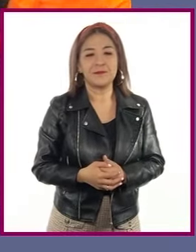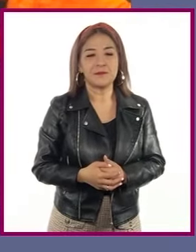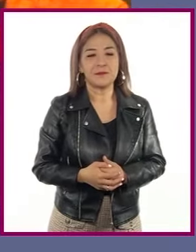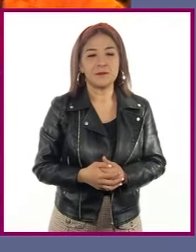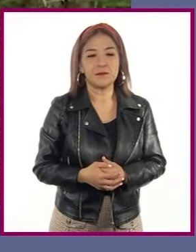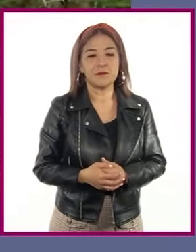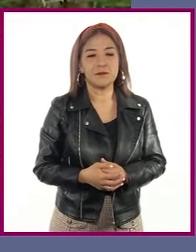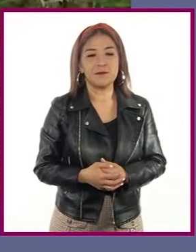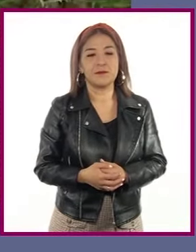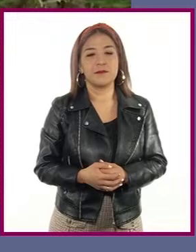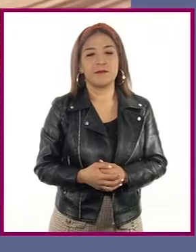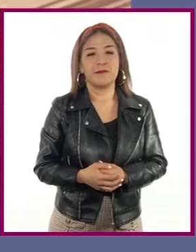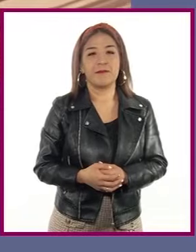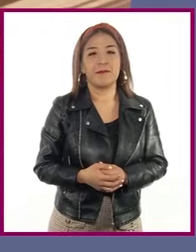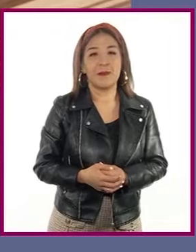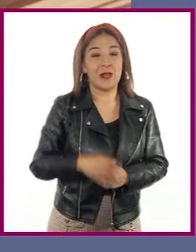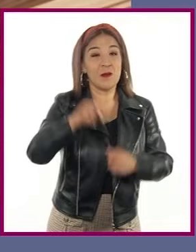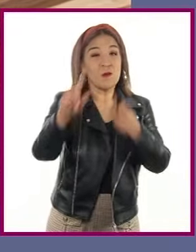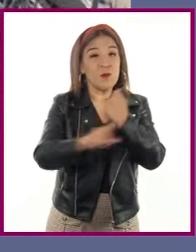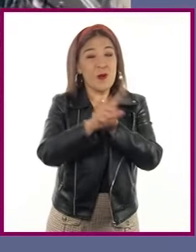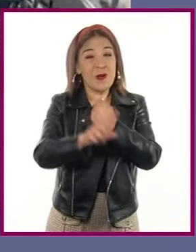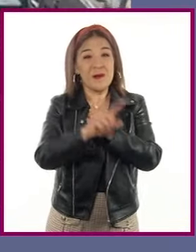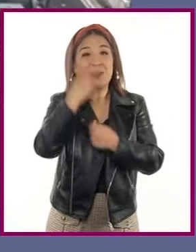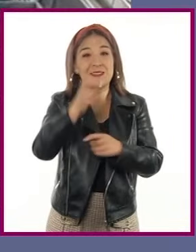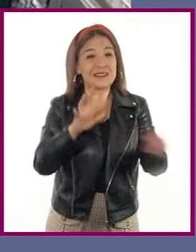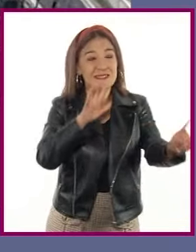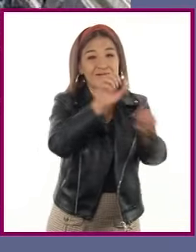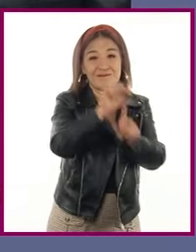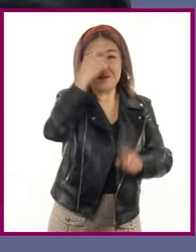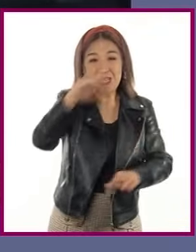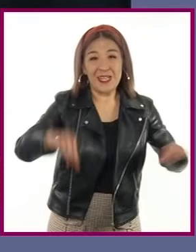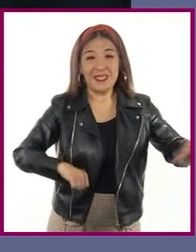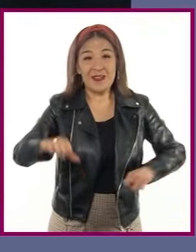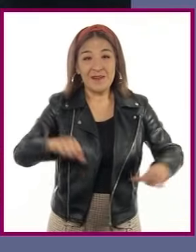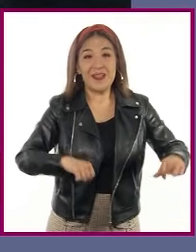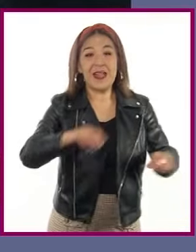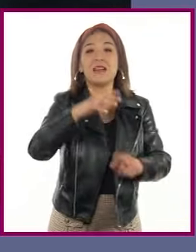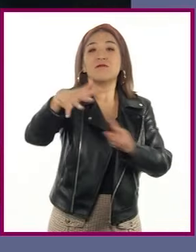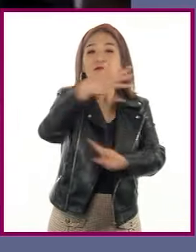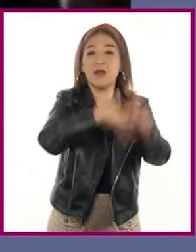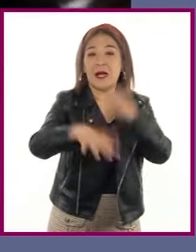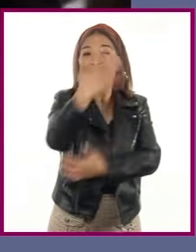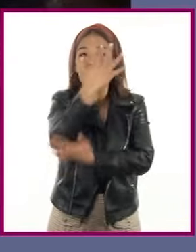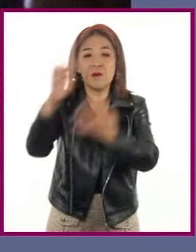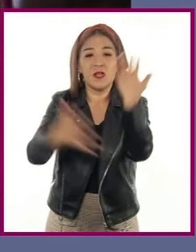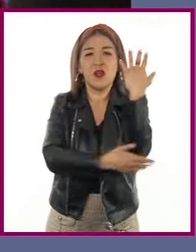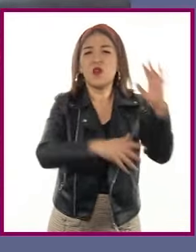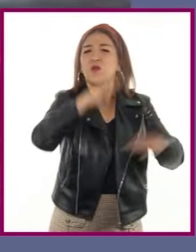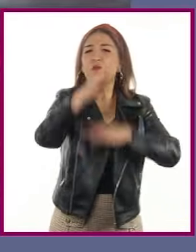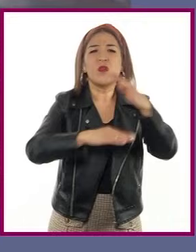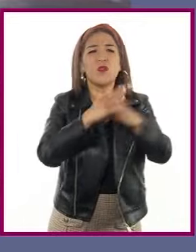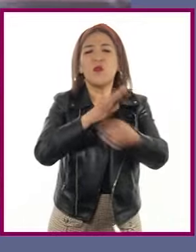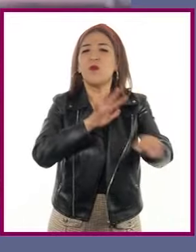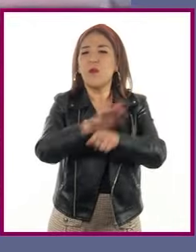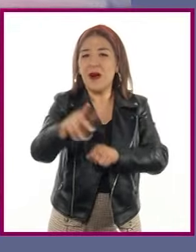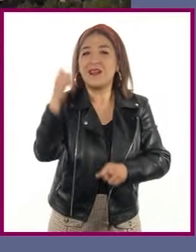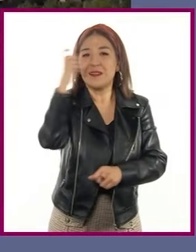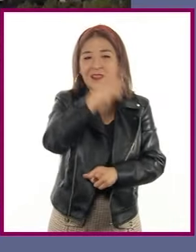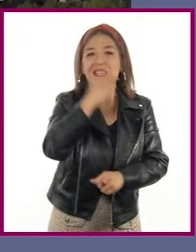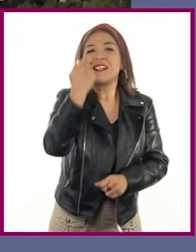En el caso de los retos ambientales, a medida que aumenta la población mundial, más graves son las repercusiones en el planeta.